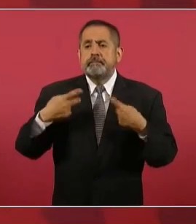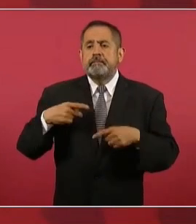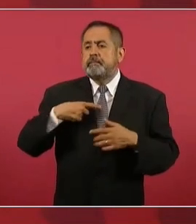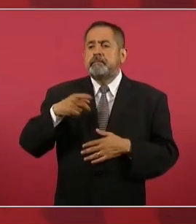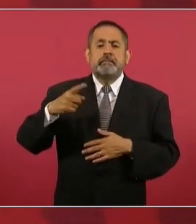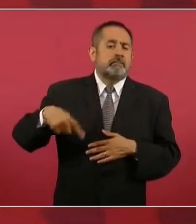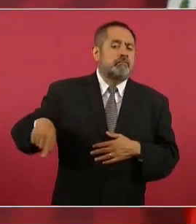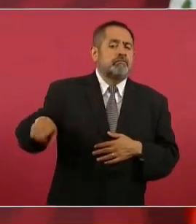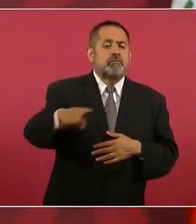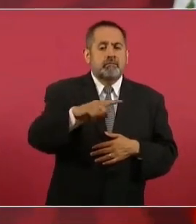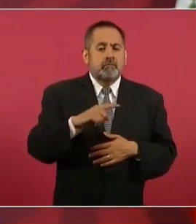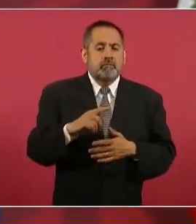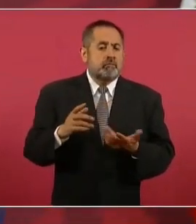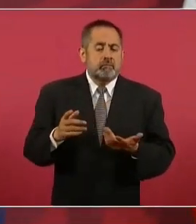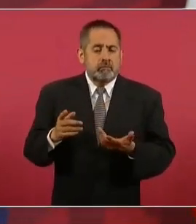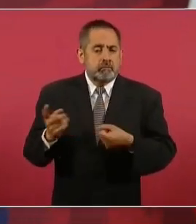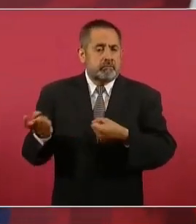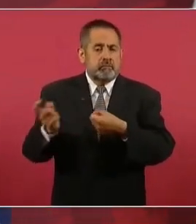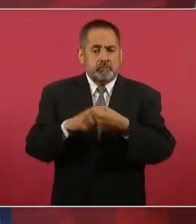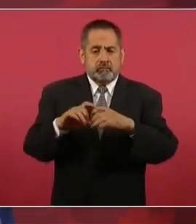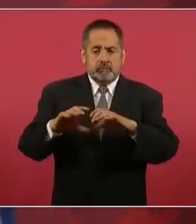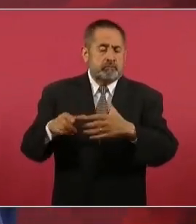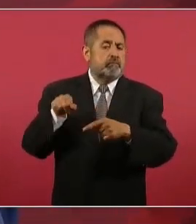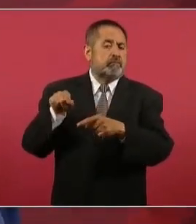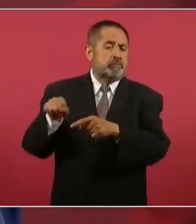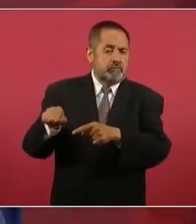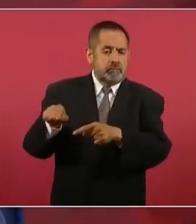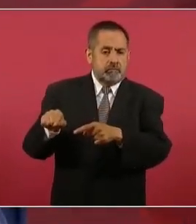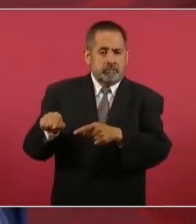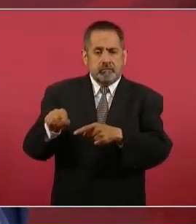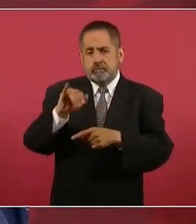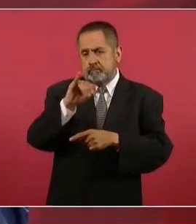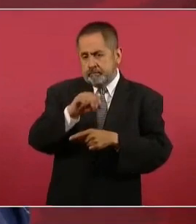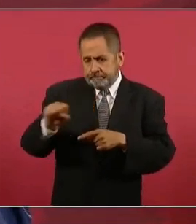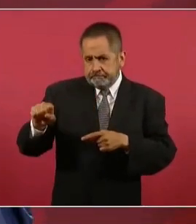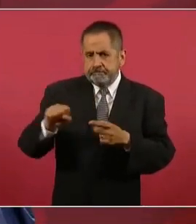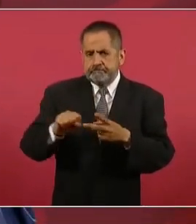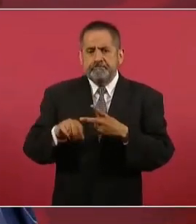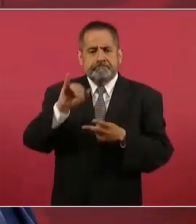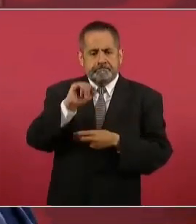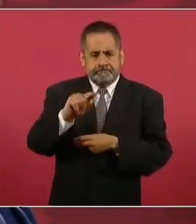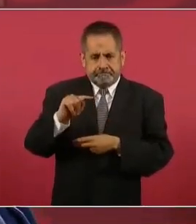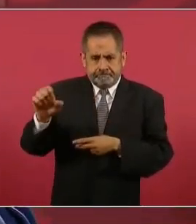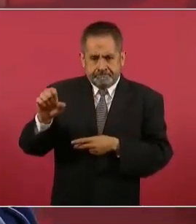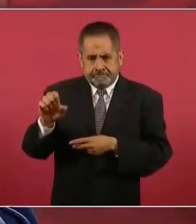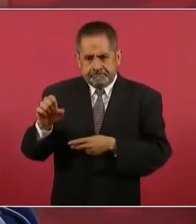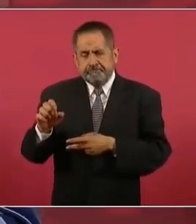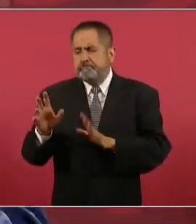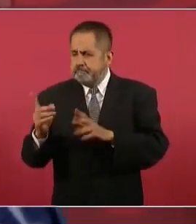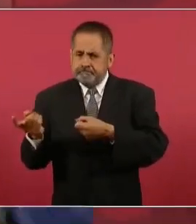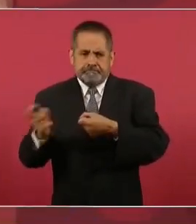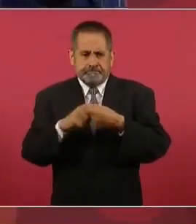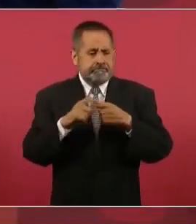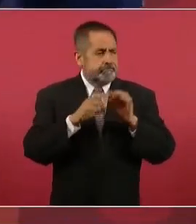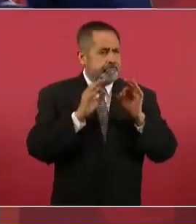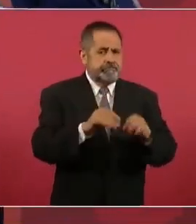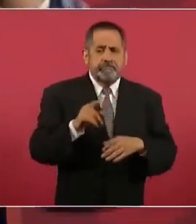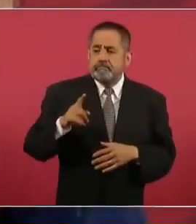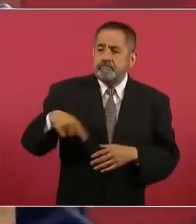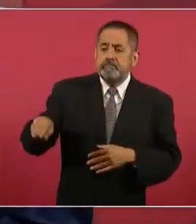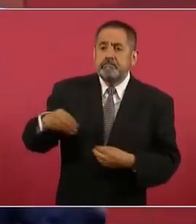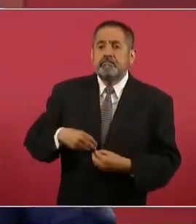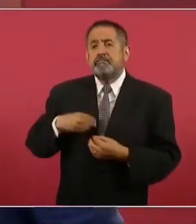del seguro y del Issste, que viven